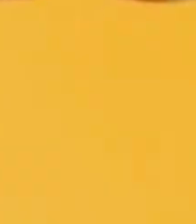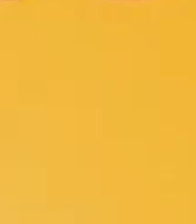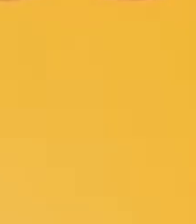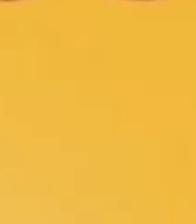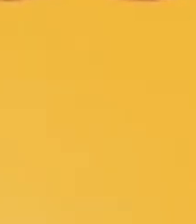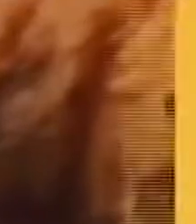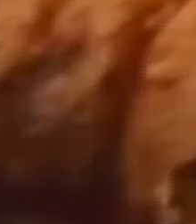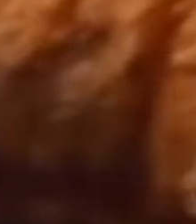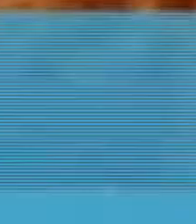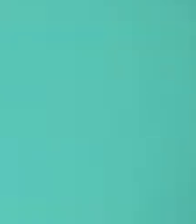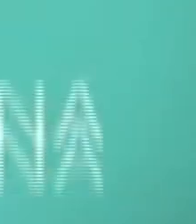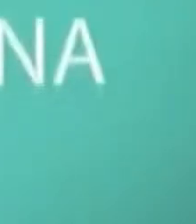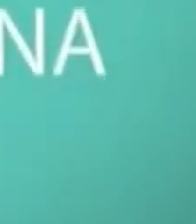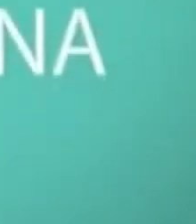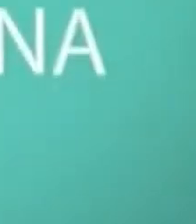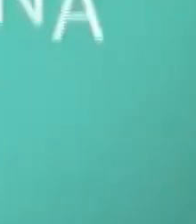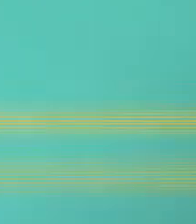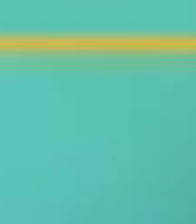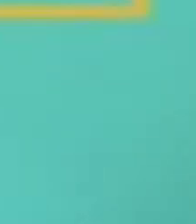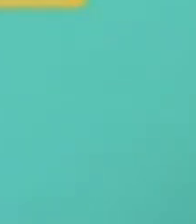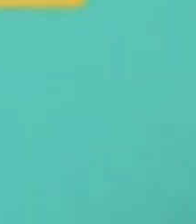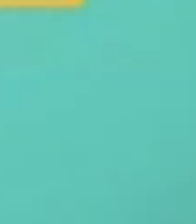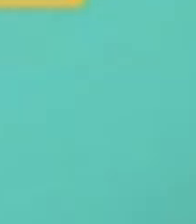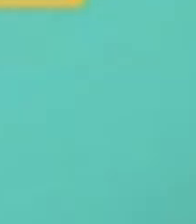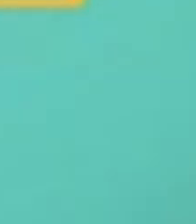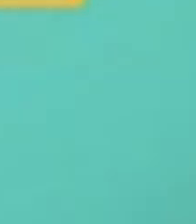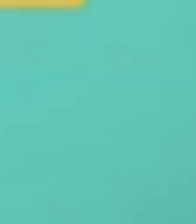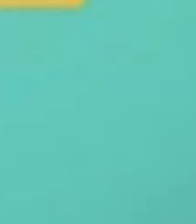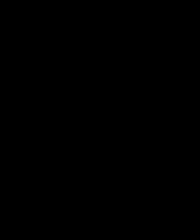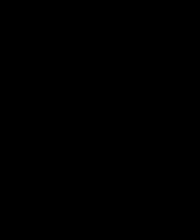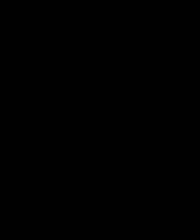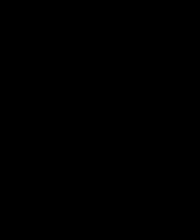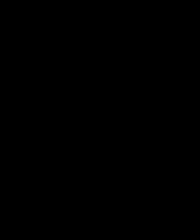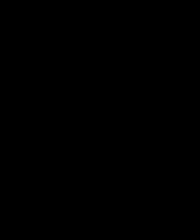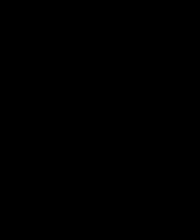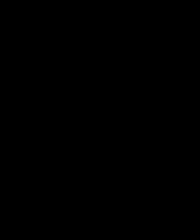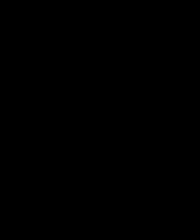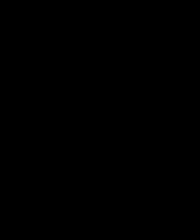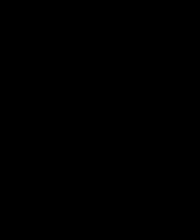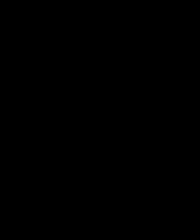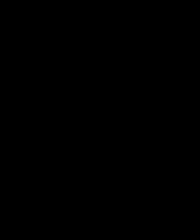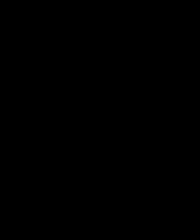cocina Los sábados En 13 Costa Rica Televisión